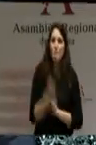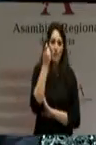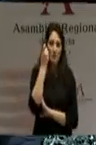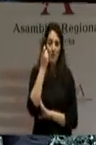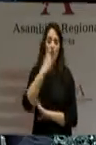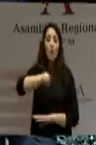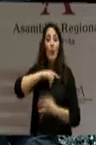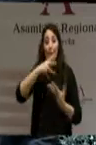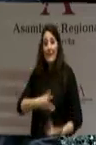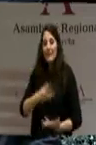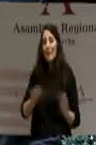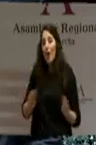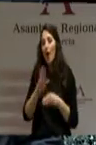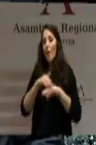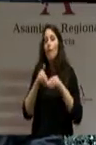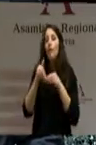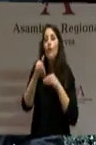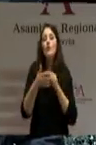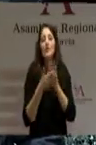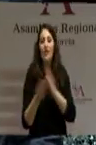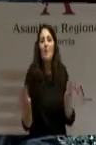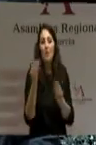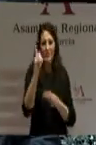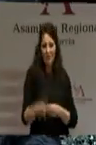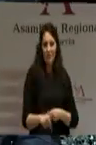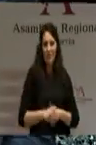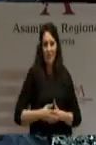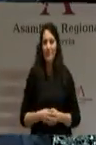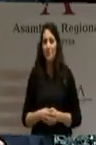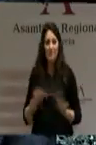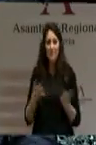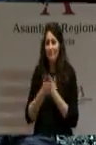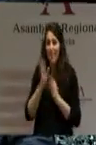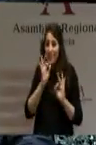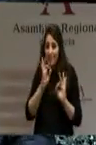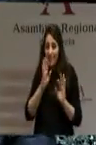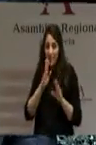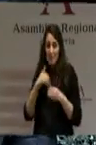aseguraremos el futuro. Y eso es lo que debe ocupar todo nuestro tiempo.